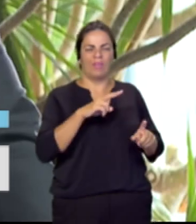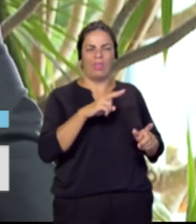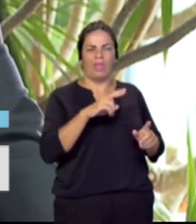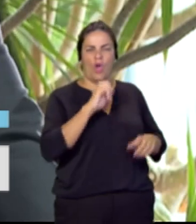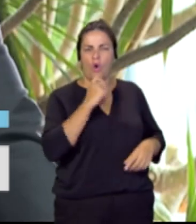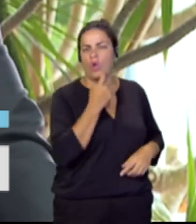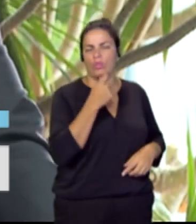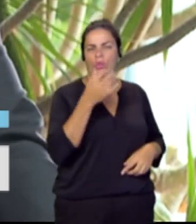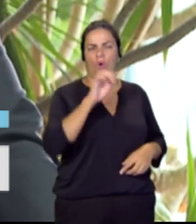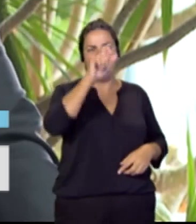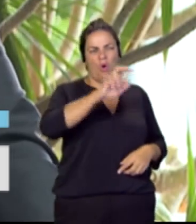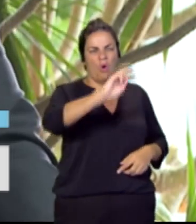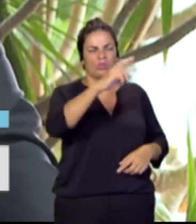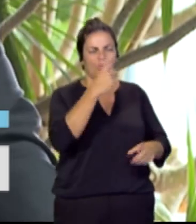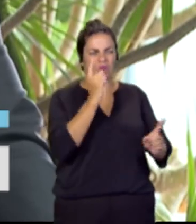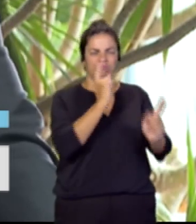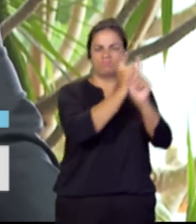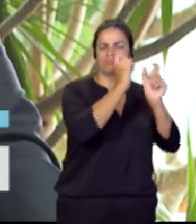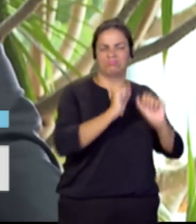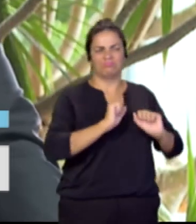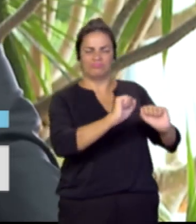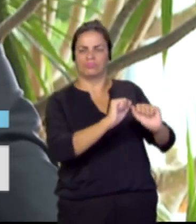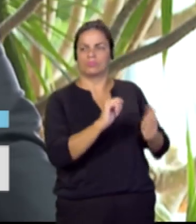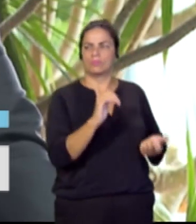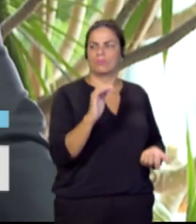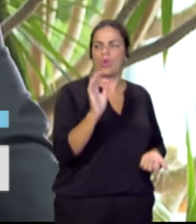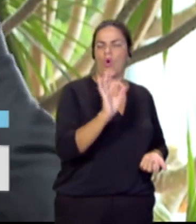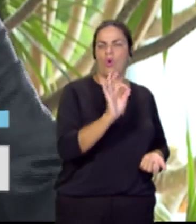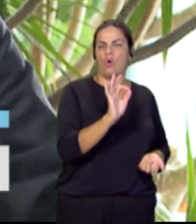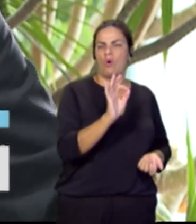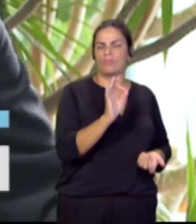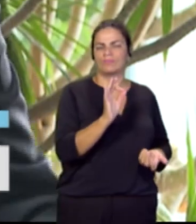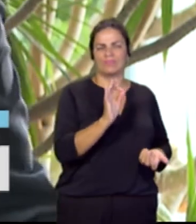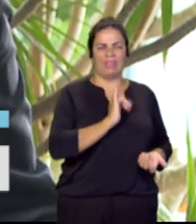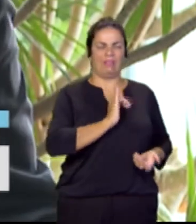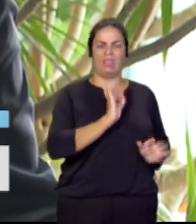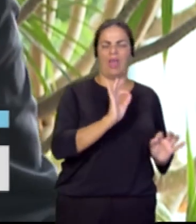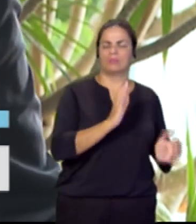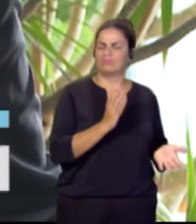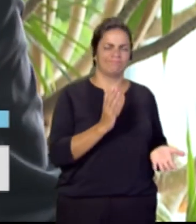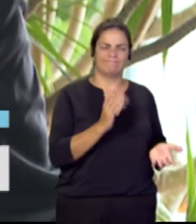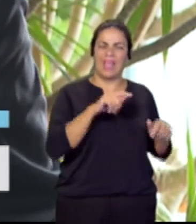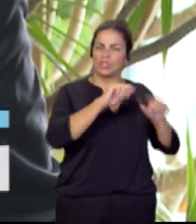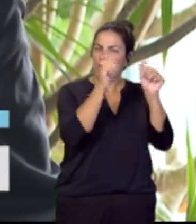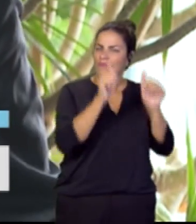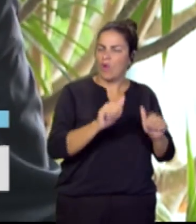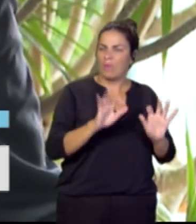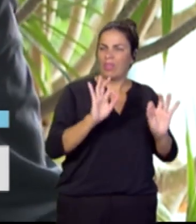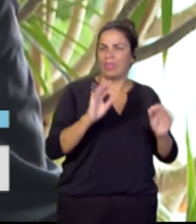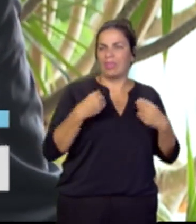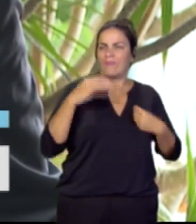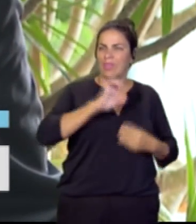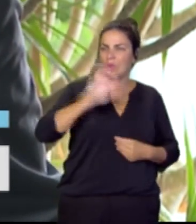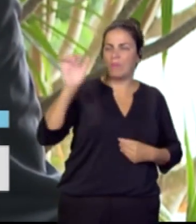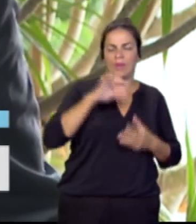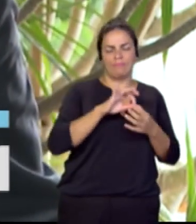de identidad, que Esto no es el modo de vida europeo, no